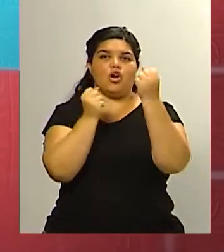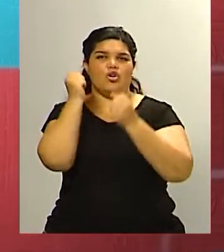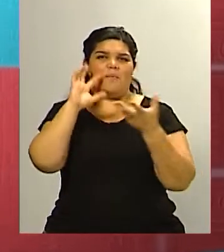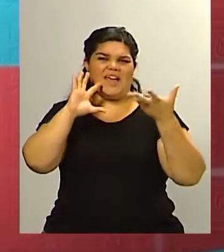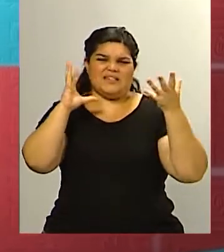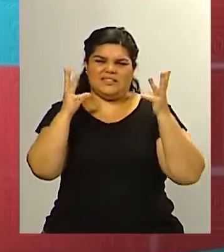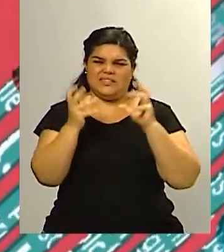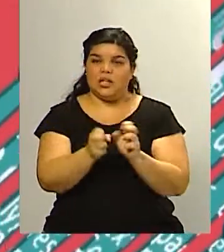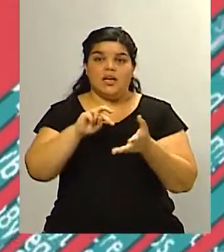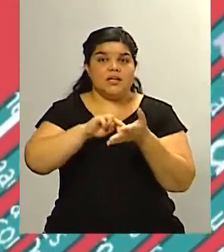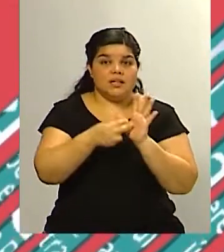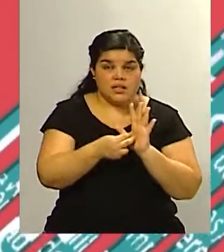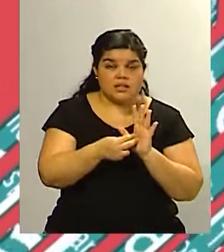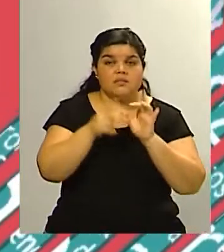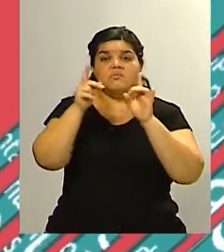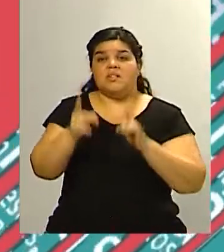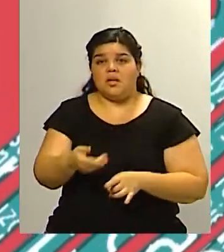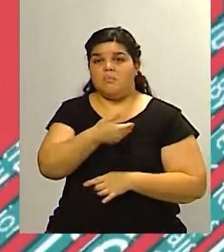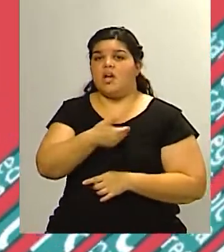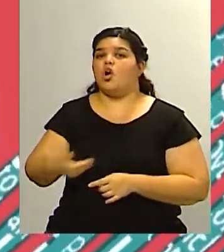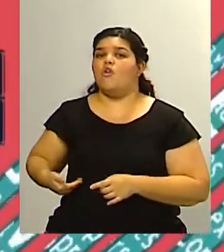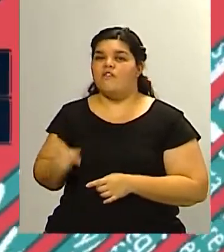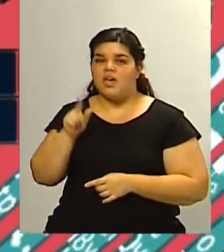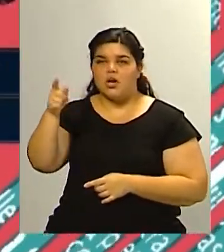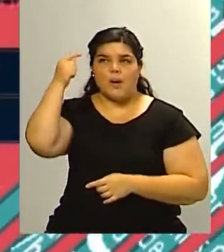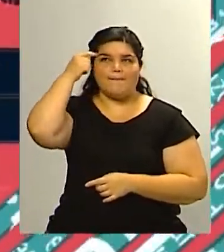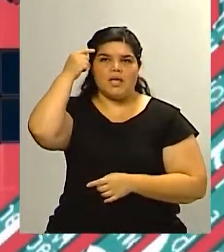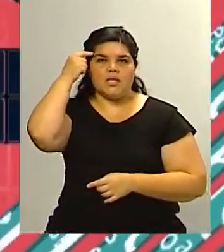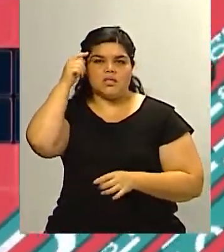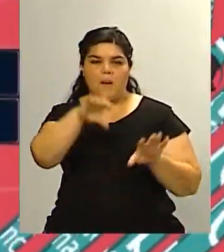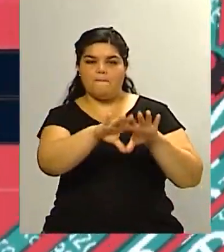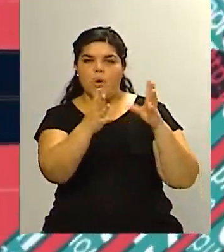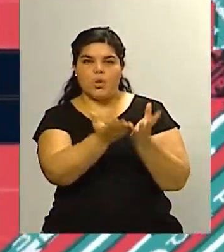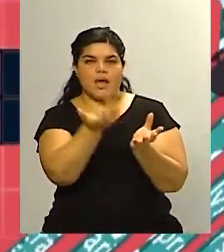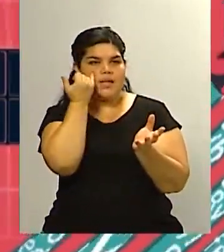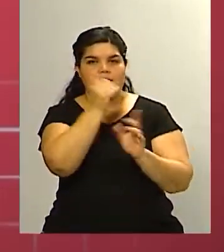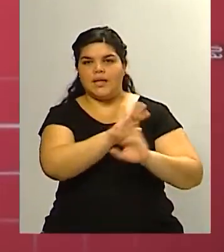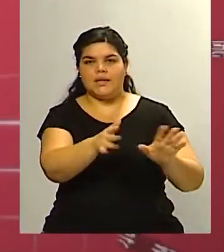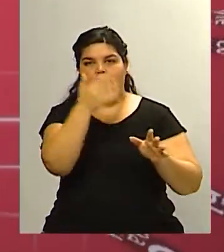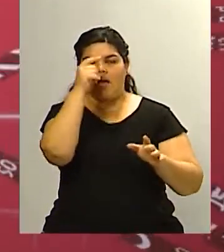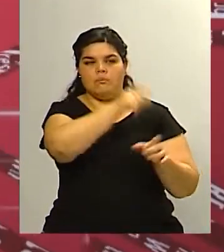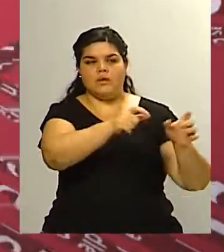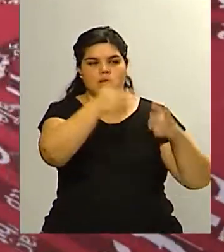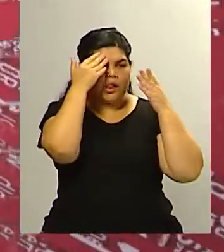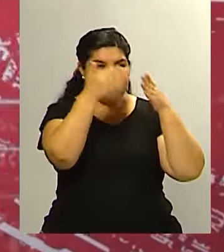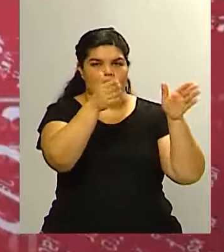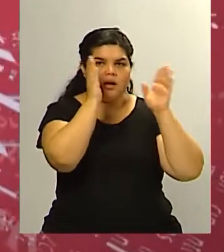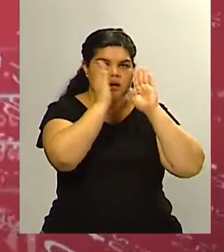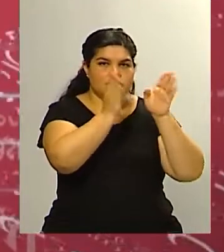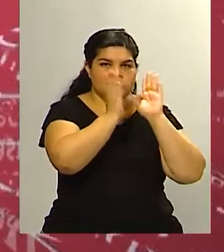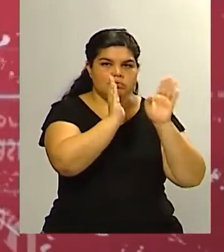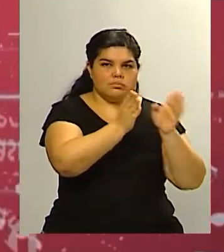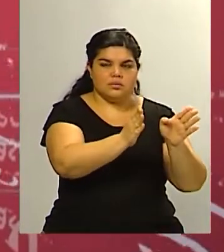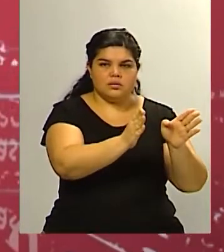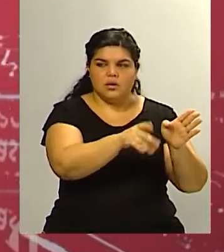que entendió que tal vez con el mundial no se íbamos a olvidar de lo mal que le estamos pasando económicamente pero también políticos que están